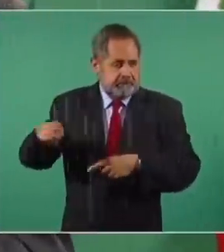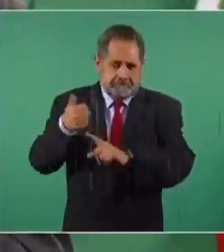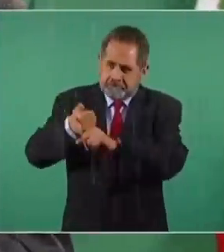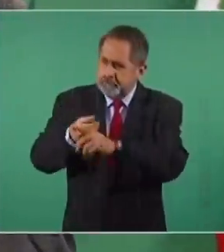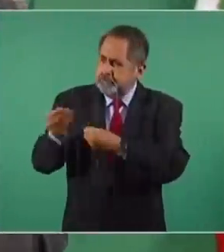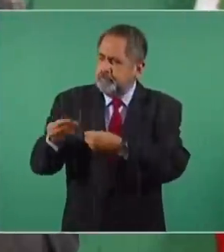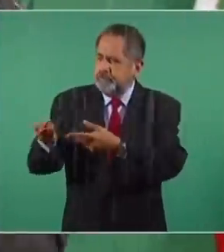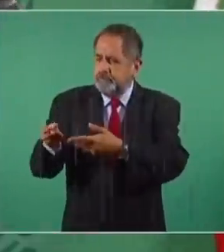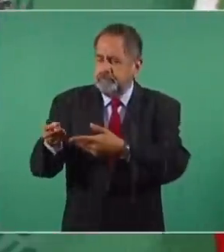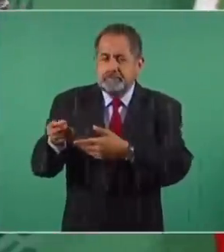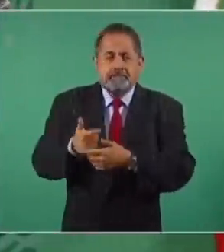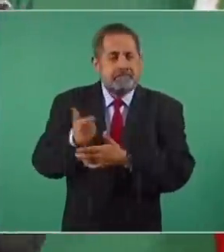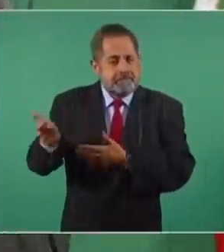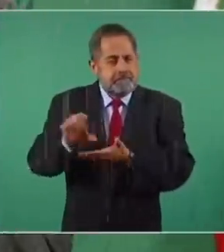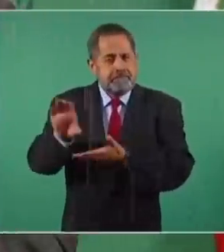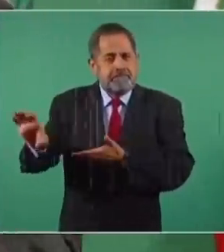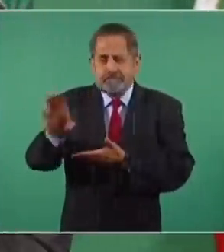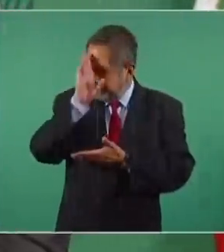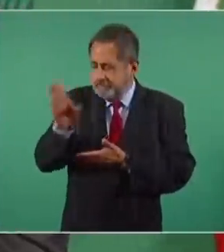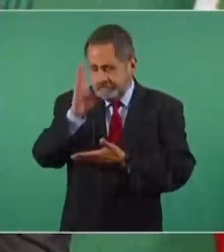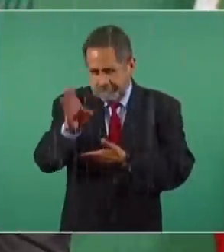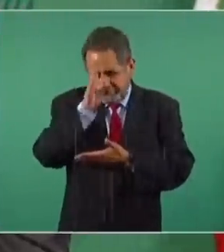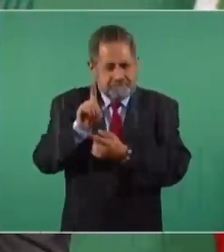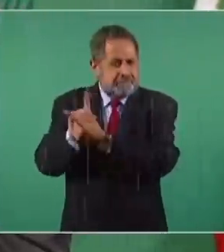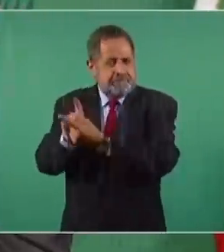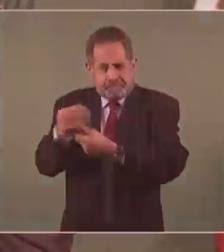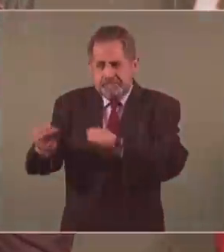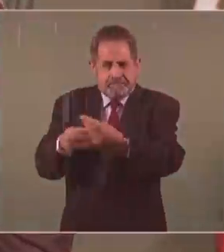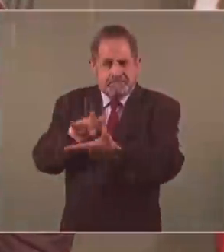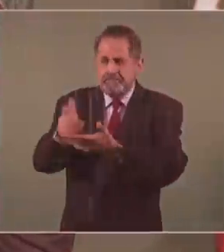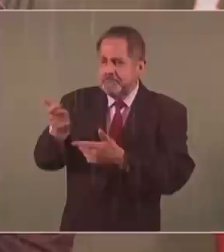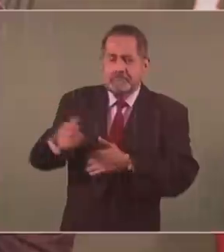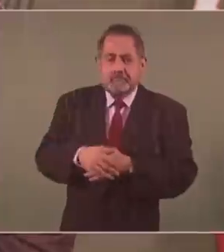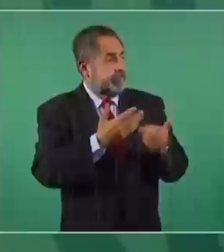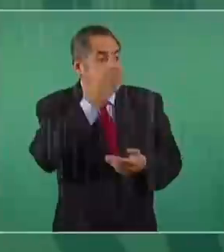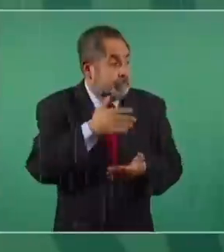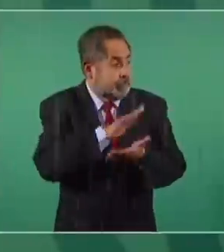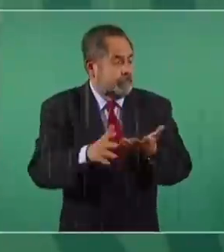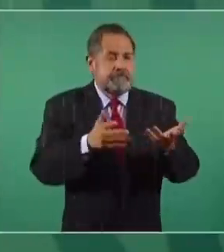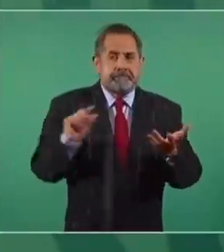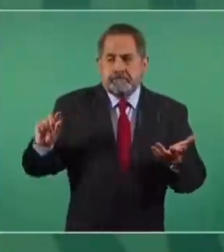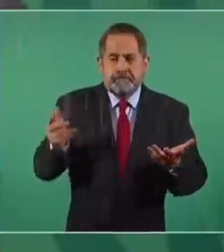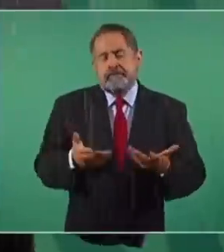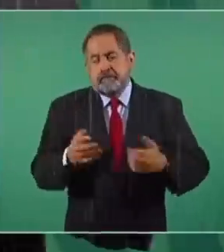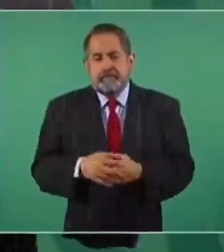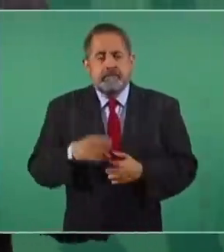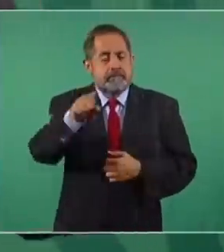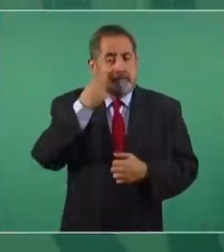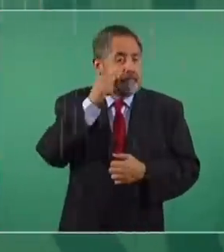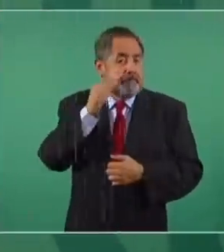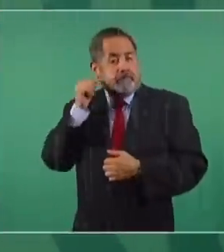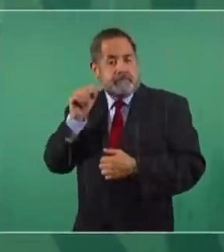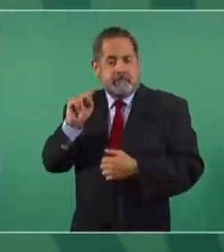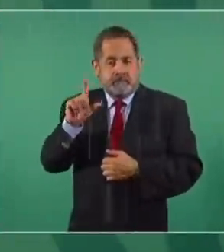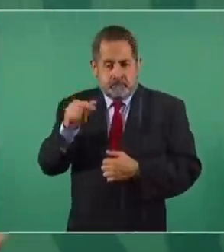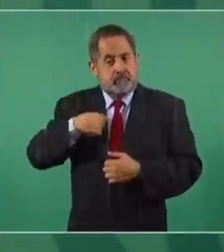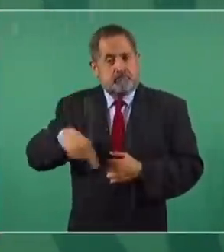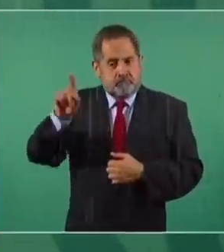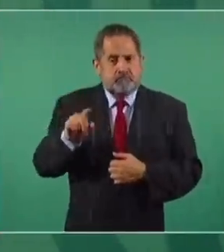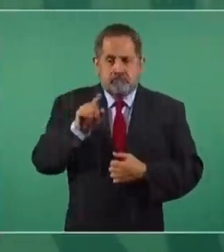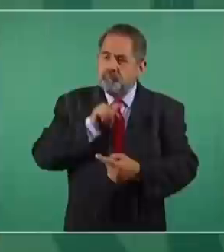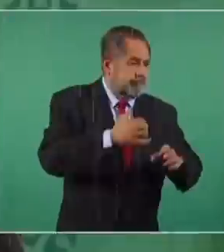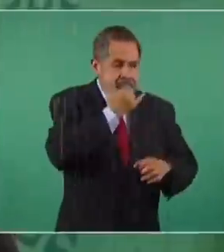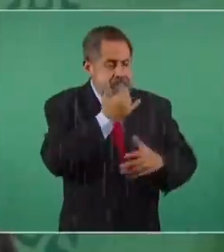afectados por inundación se les entrega de manera directa un apoyo. No hay intermediarios. El caso de Tula, de ayer, pues yo fui